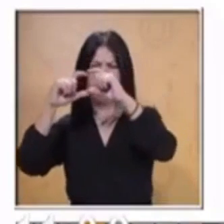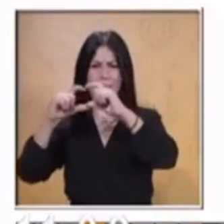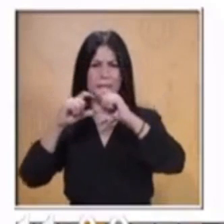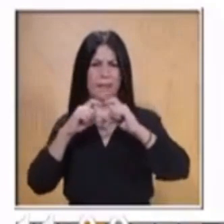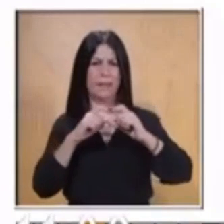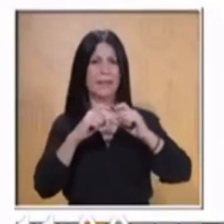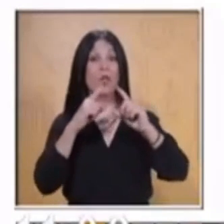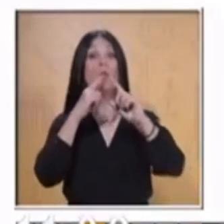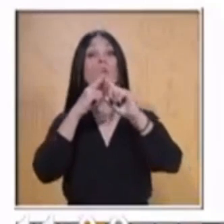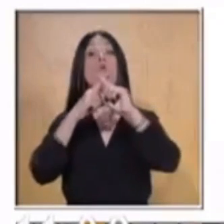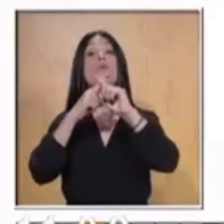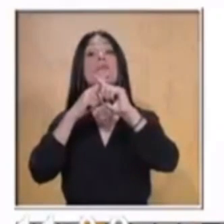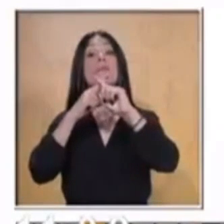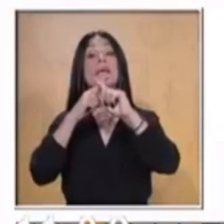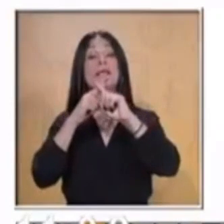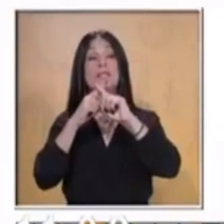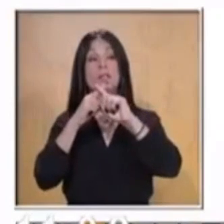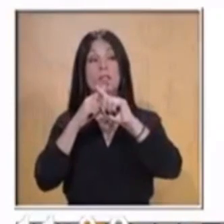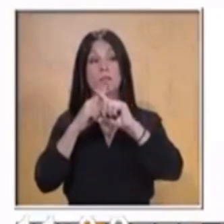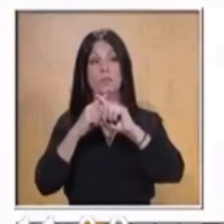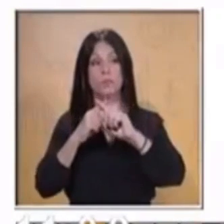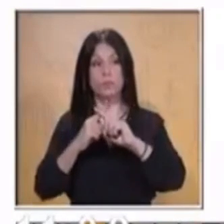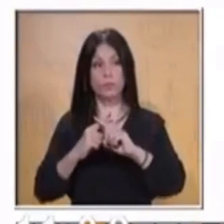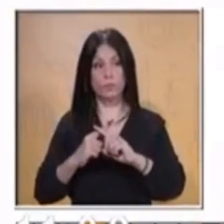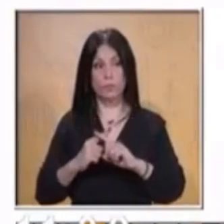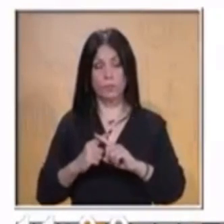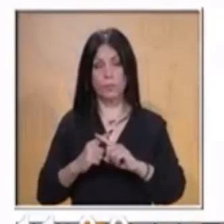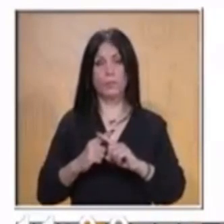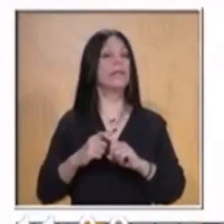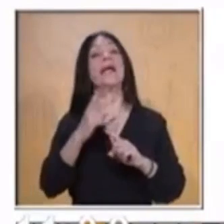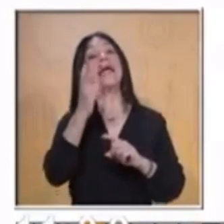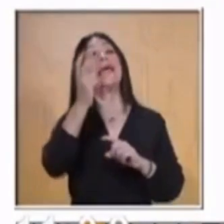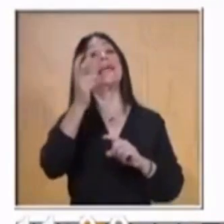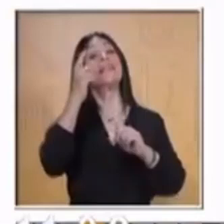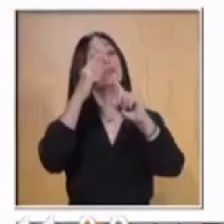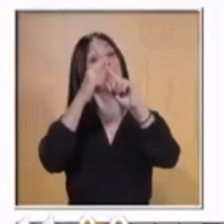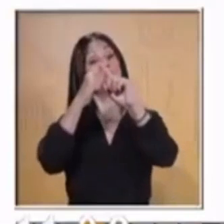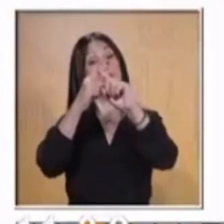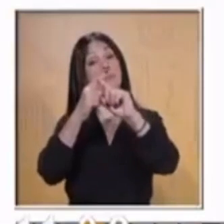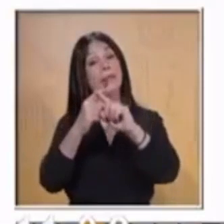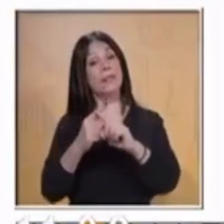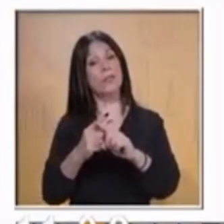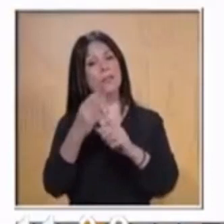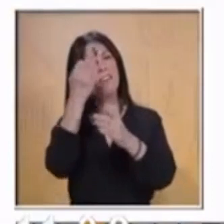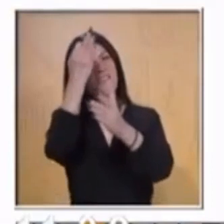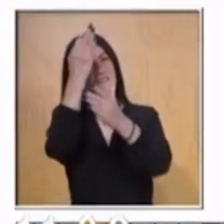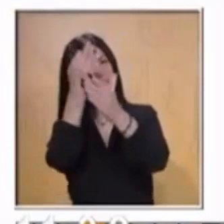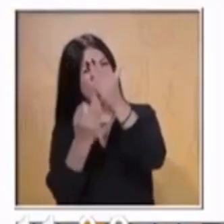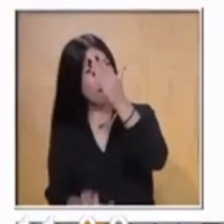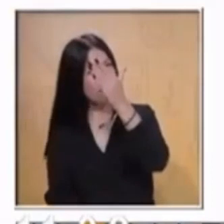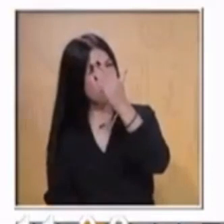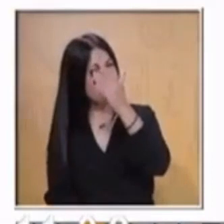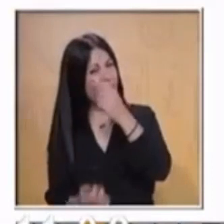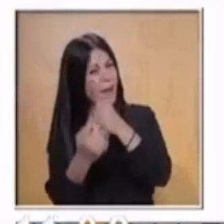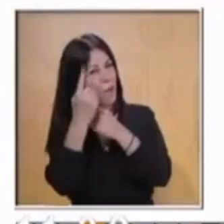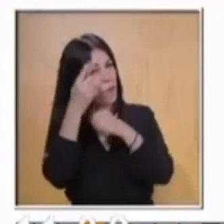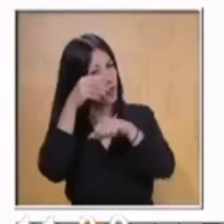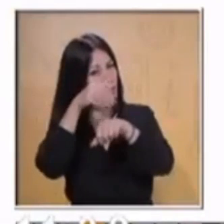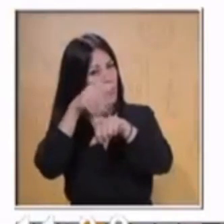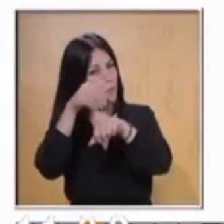multiplicaciones. Se darán cuenta que las multiplicaciones están incompletas. Ya lo viste, la primera